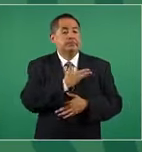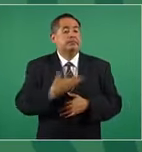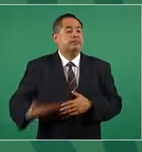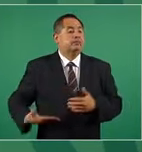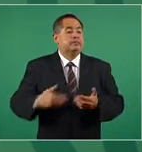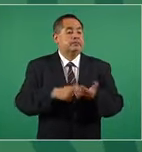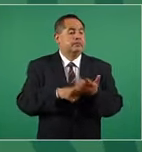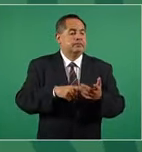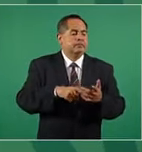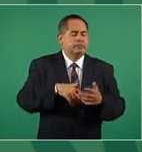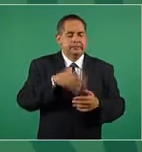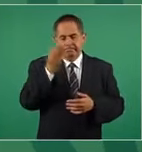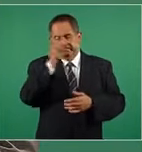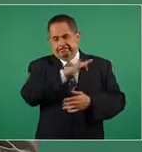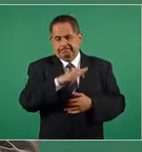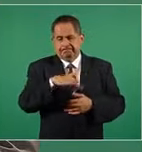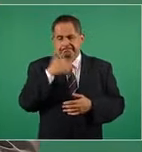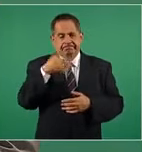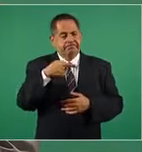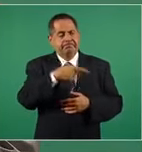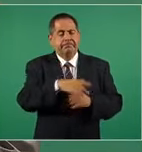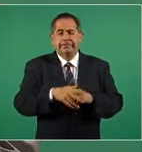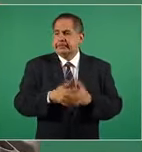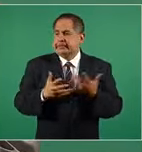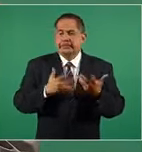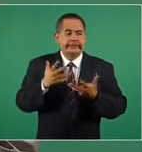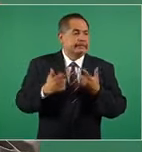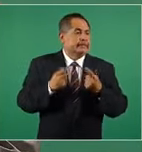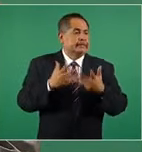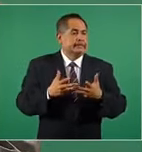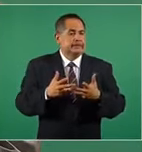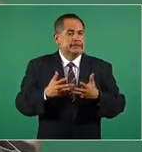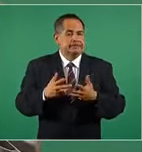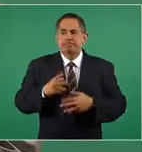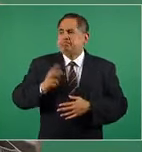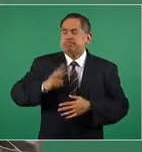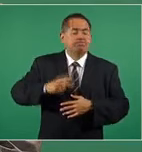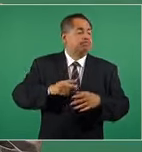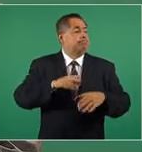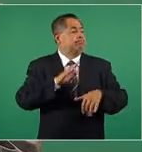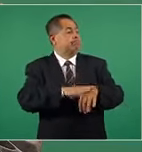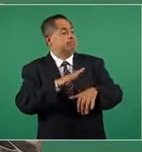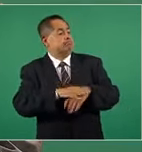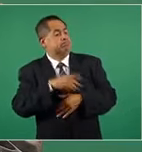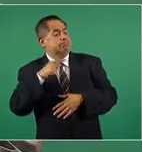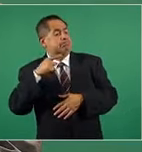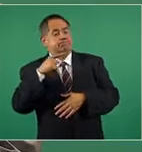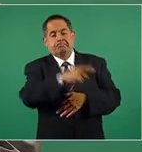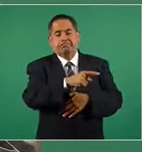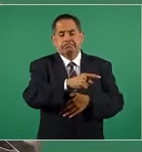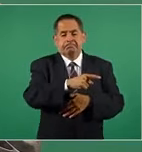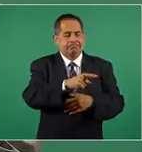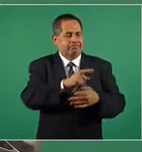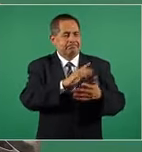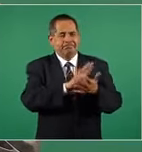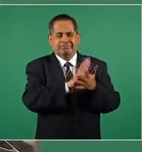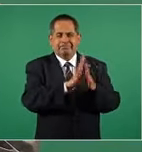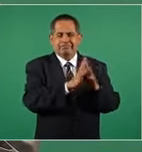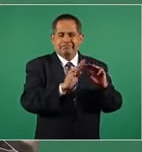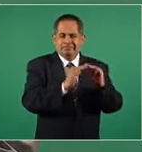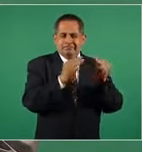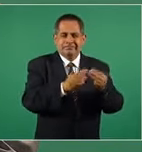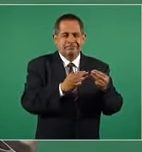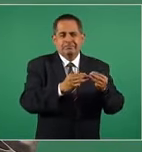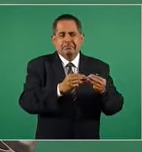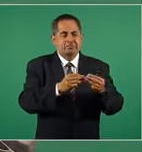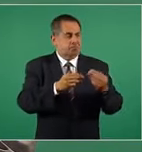espurio declaró la guerra a la